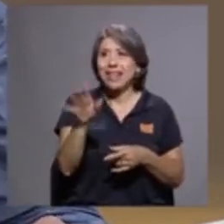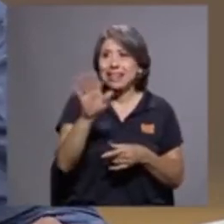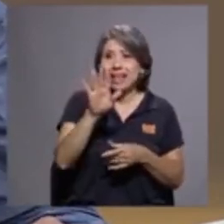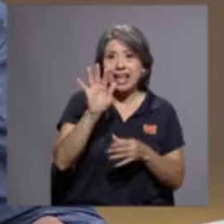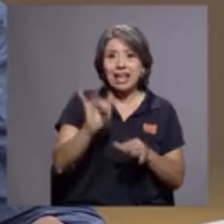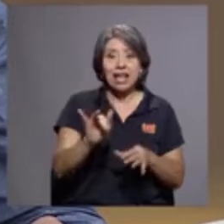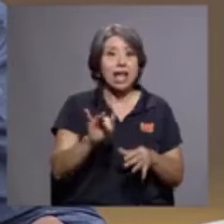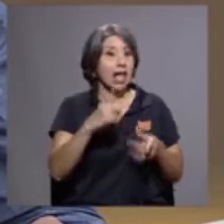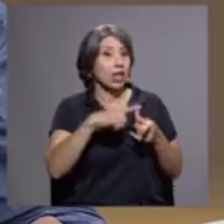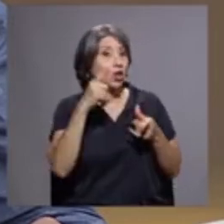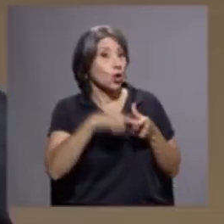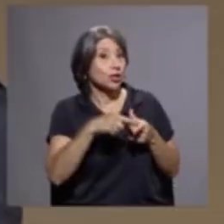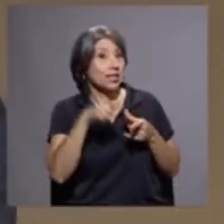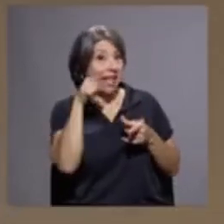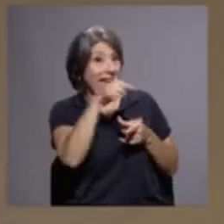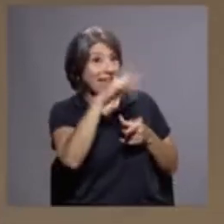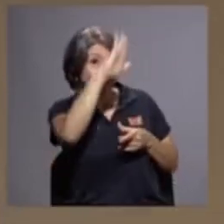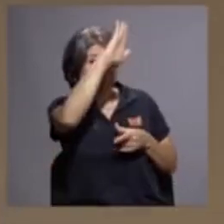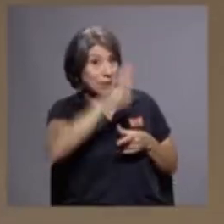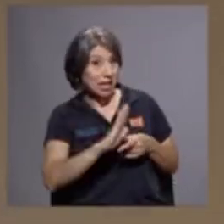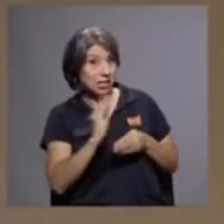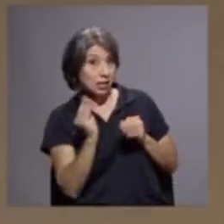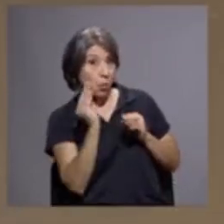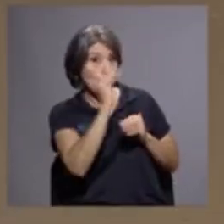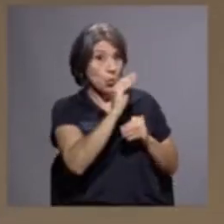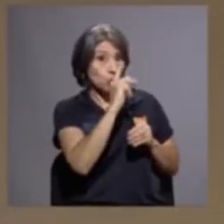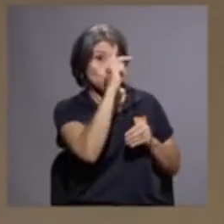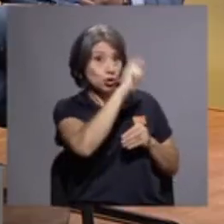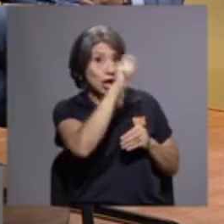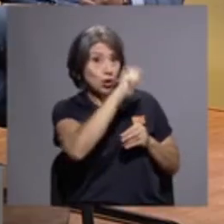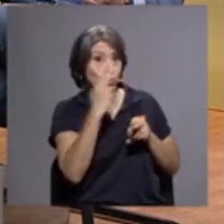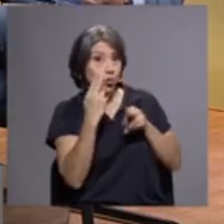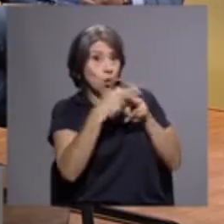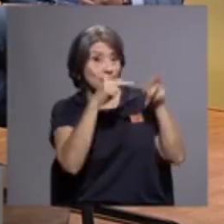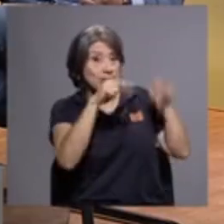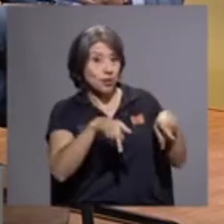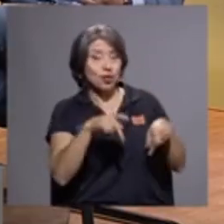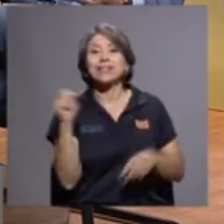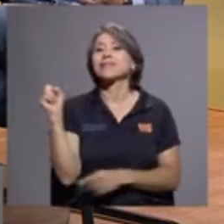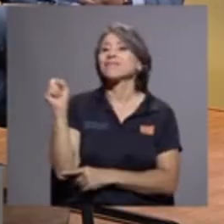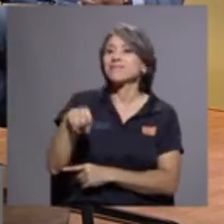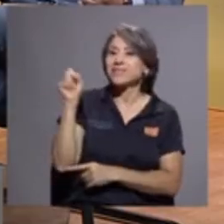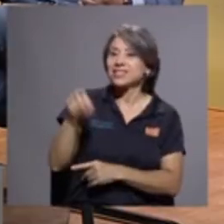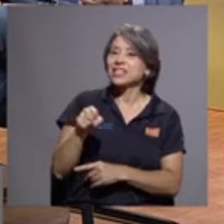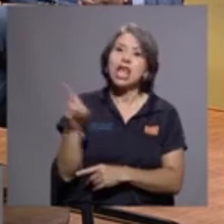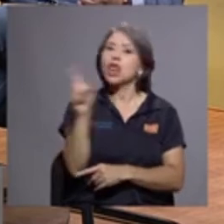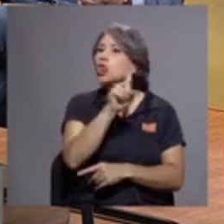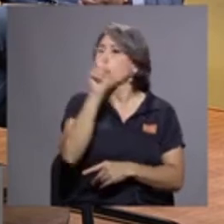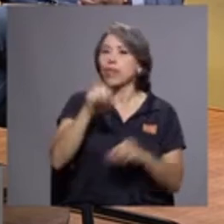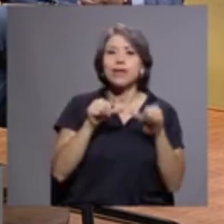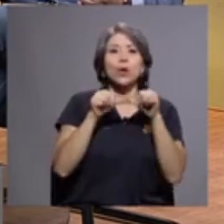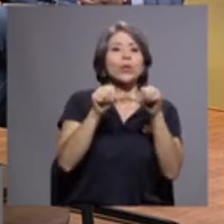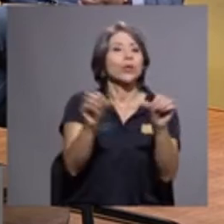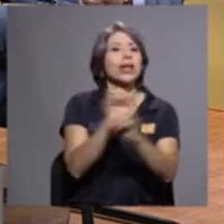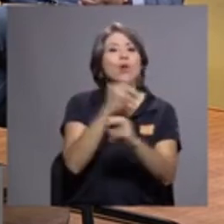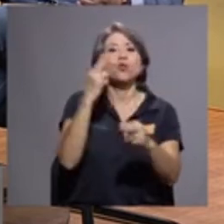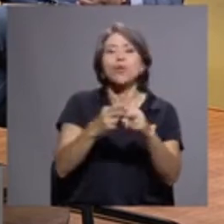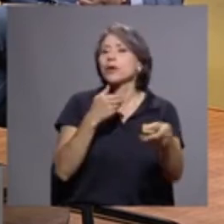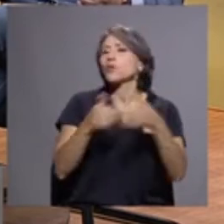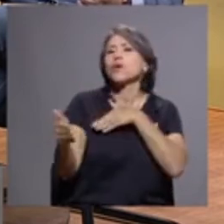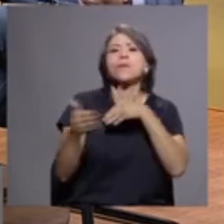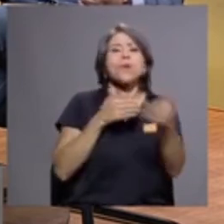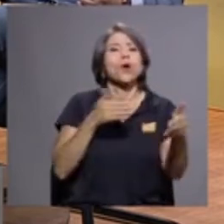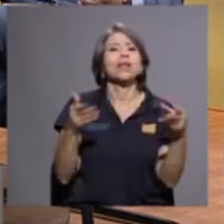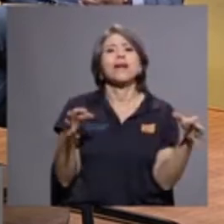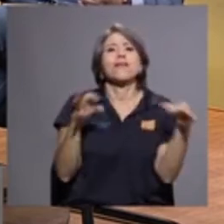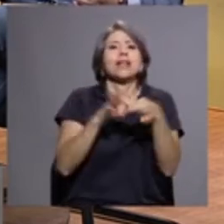punto. ¿Se refiere a que pusieron nombres de personas específicamente? Sí, sí, ninguno, no importa si tiene que ver con acoso, si tiene que ver con